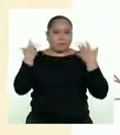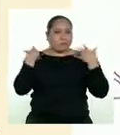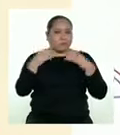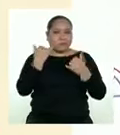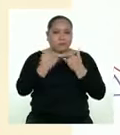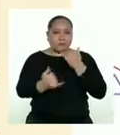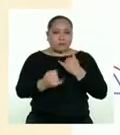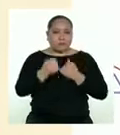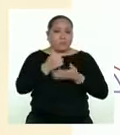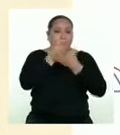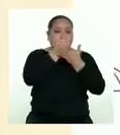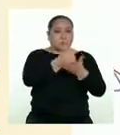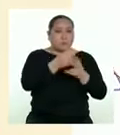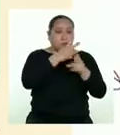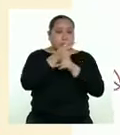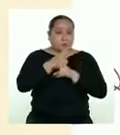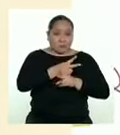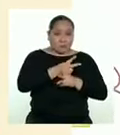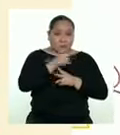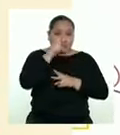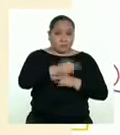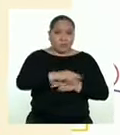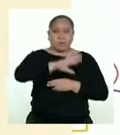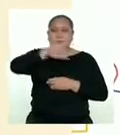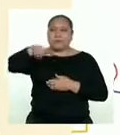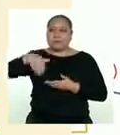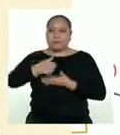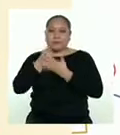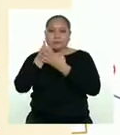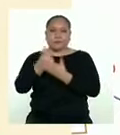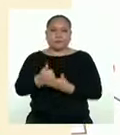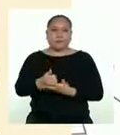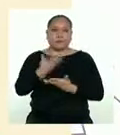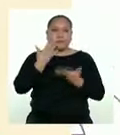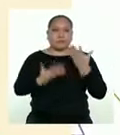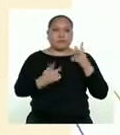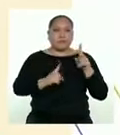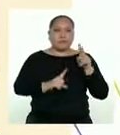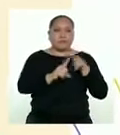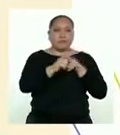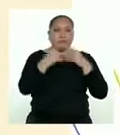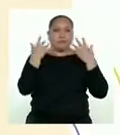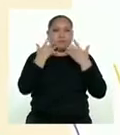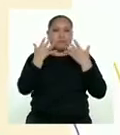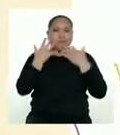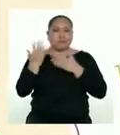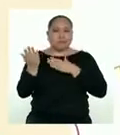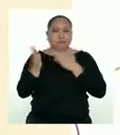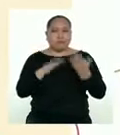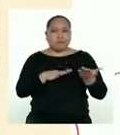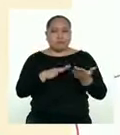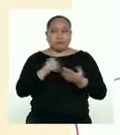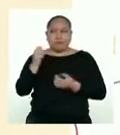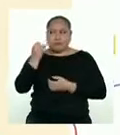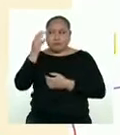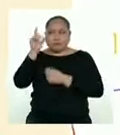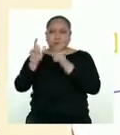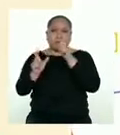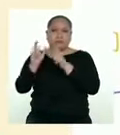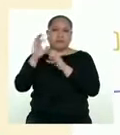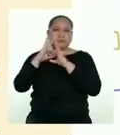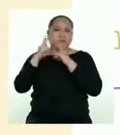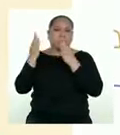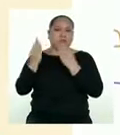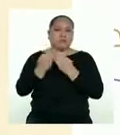beneficios de cuidarse serán para todos. Puede aparecer el temor a la muerte de algún familiar o de ellos mismos. Debes ser